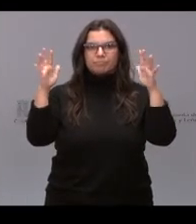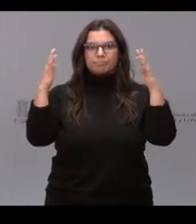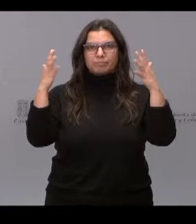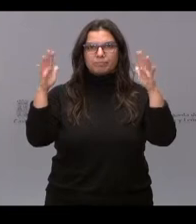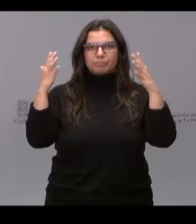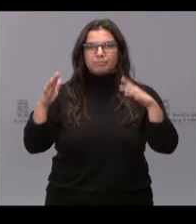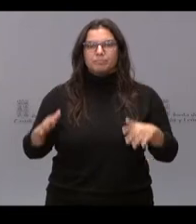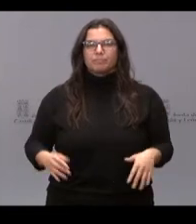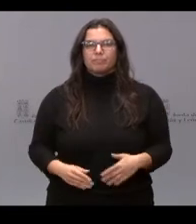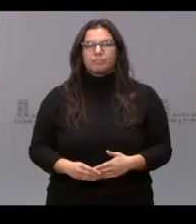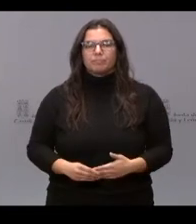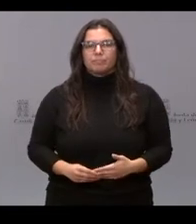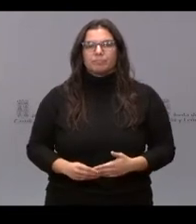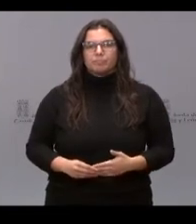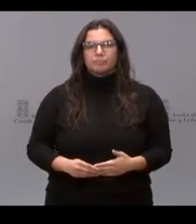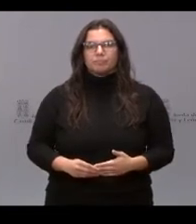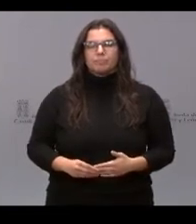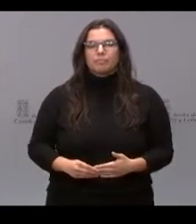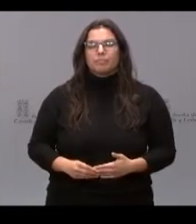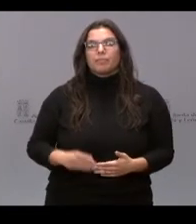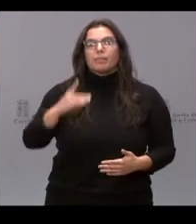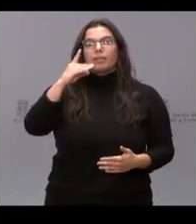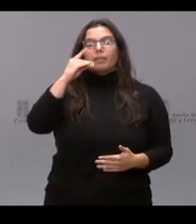Ada Guibert Bravo